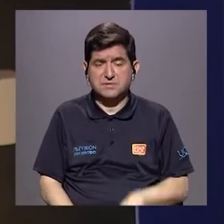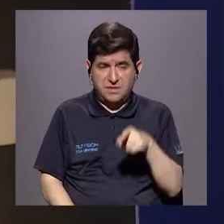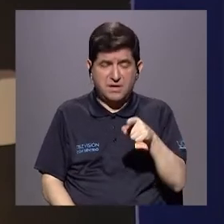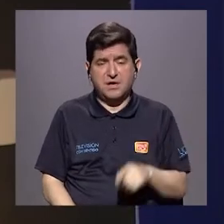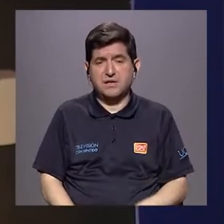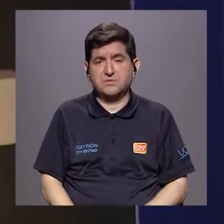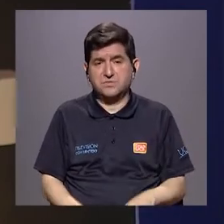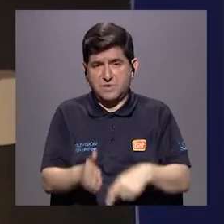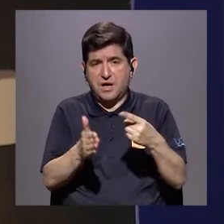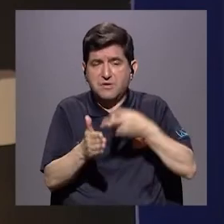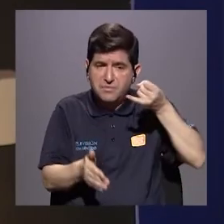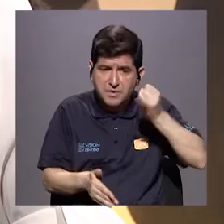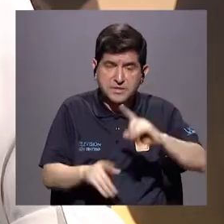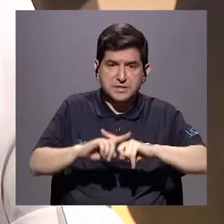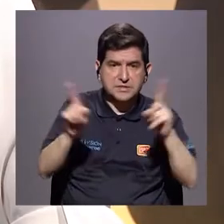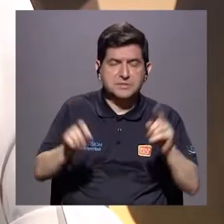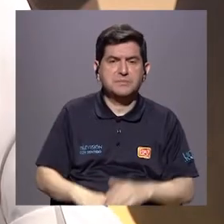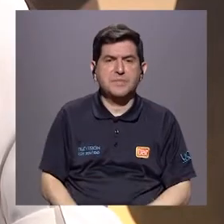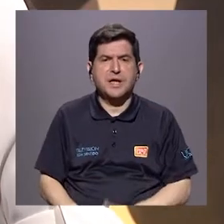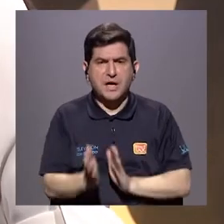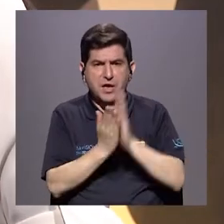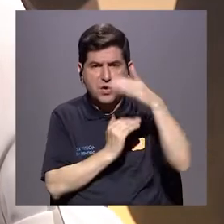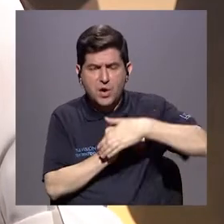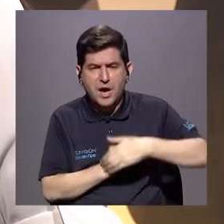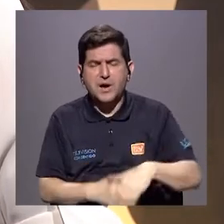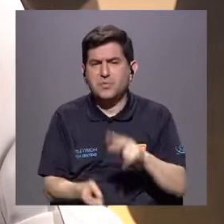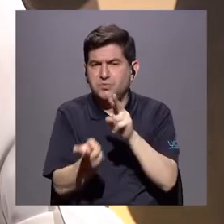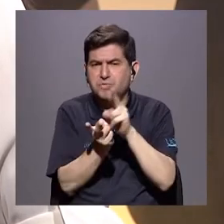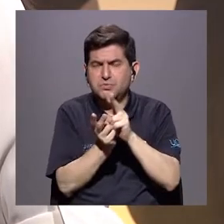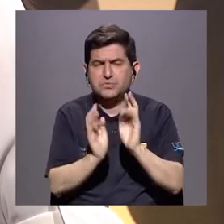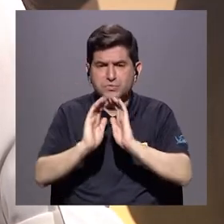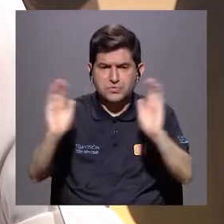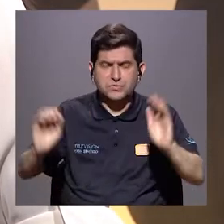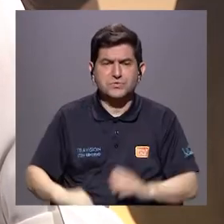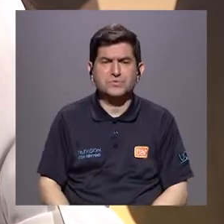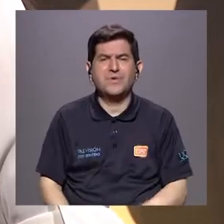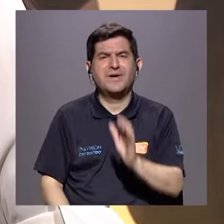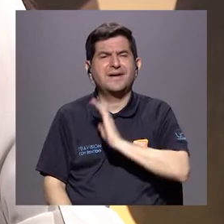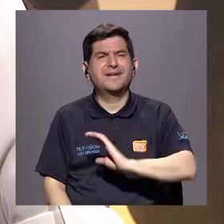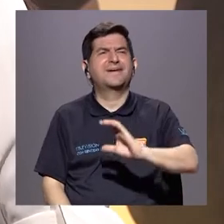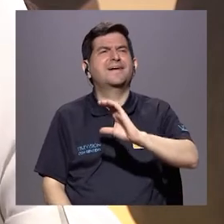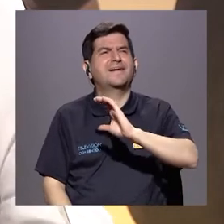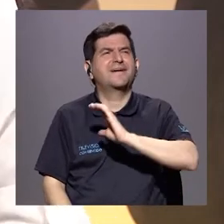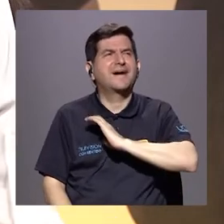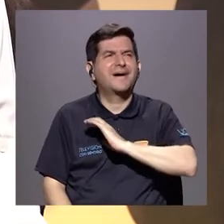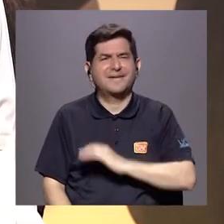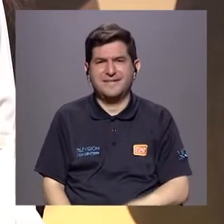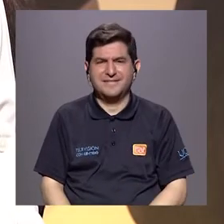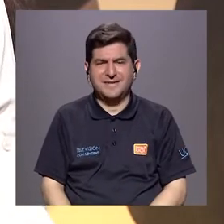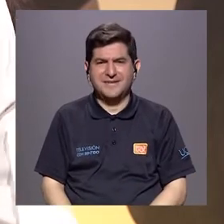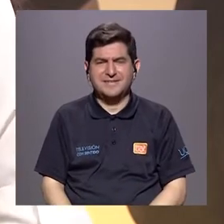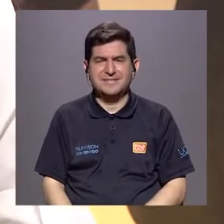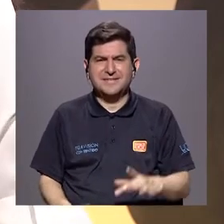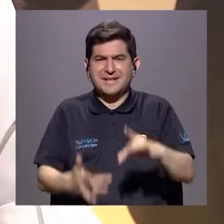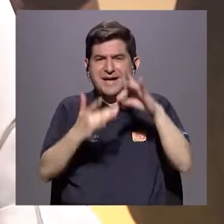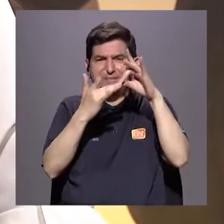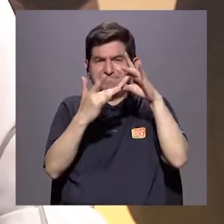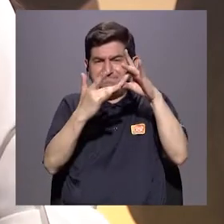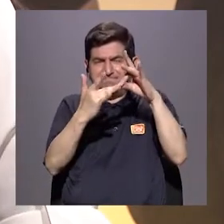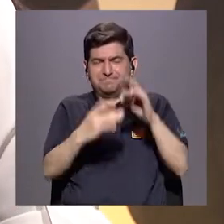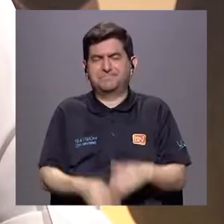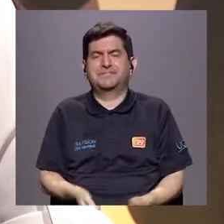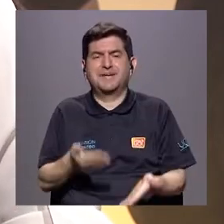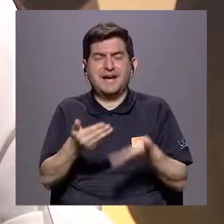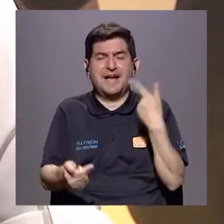claro, que ocurre. Pero el abuso sexual infantil, la marca, su sello es